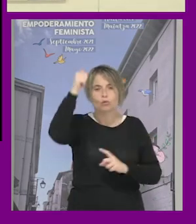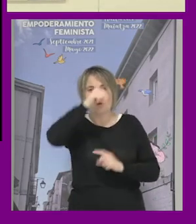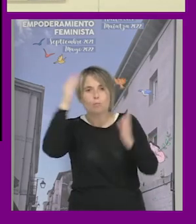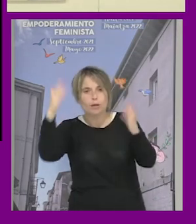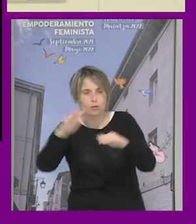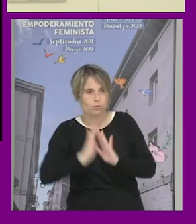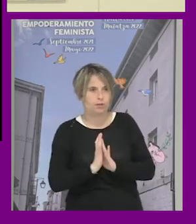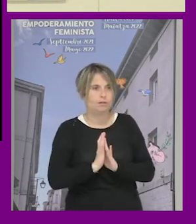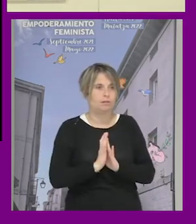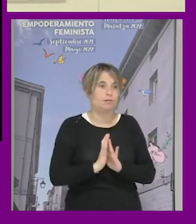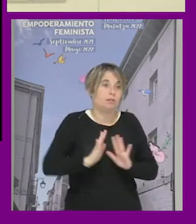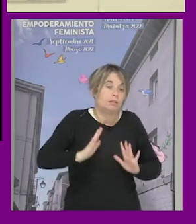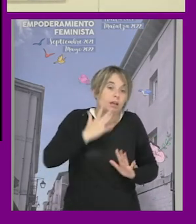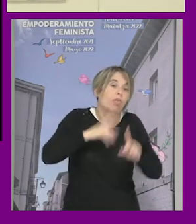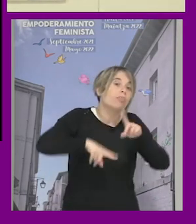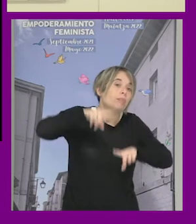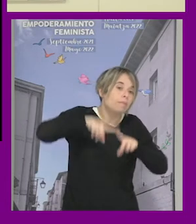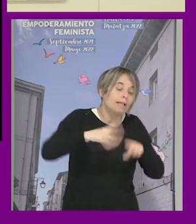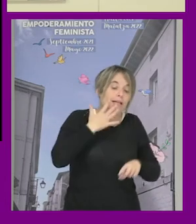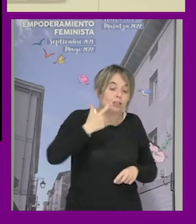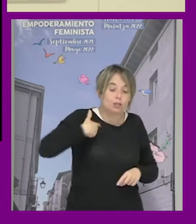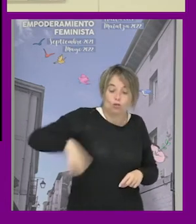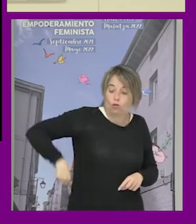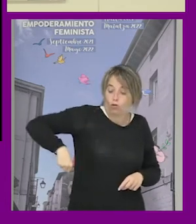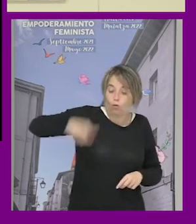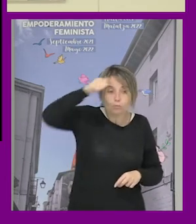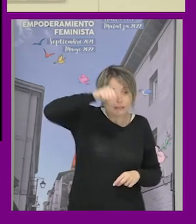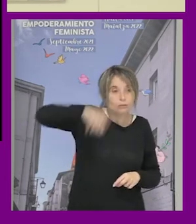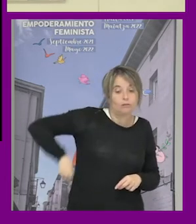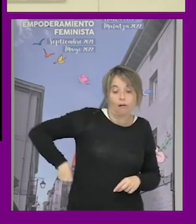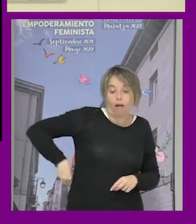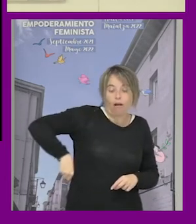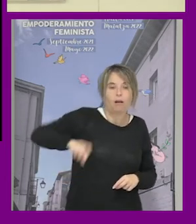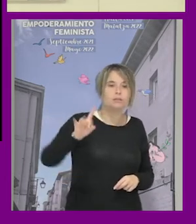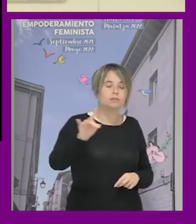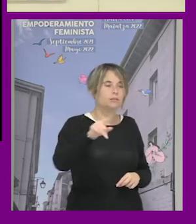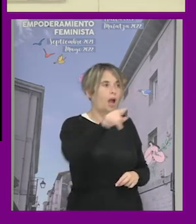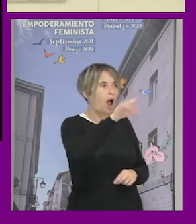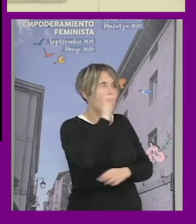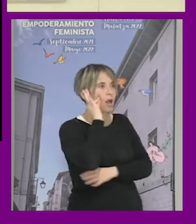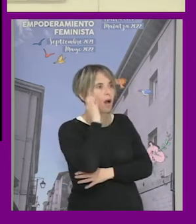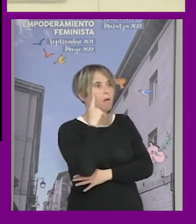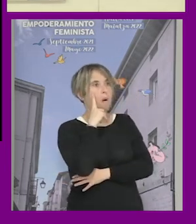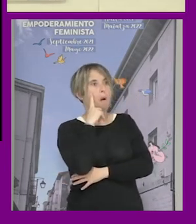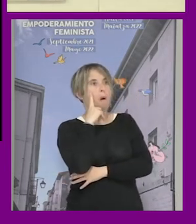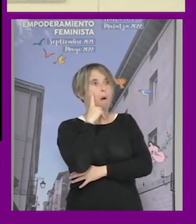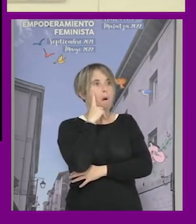y le digo bueno si voy de la mano con mi chico sí y a ella le pareció algo como